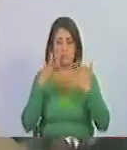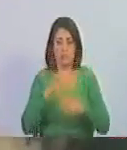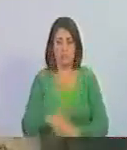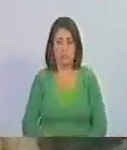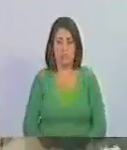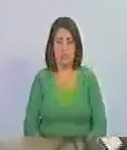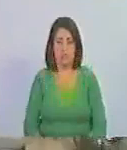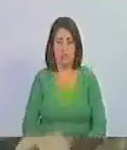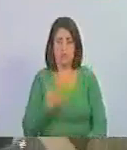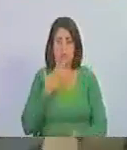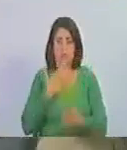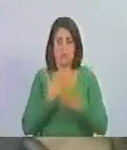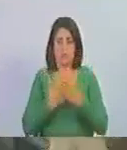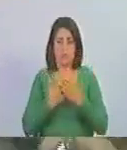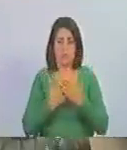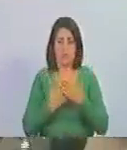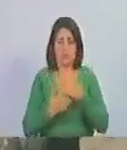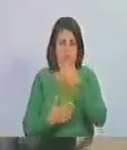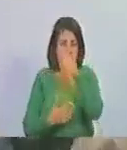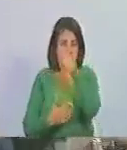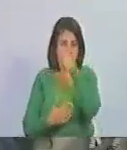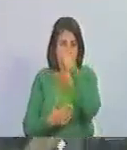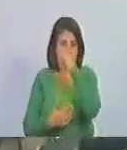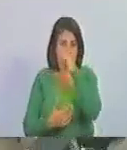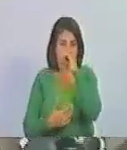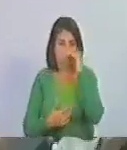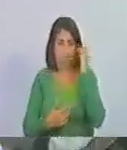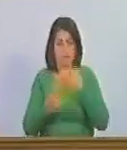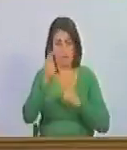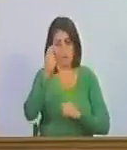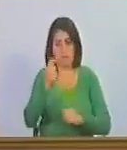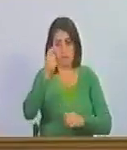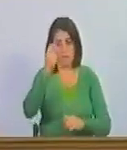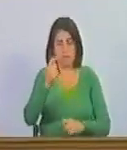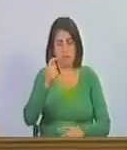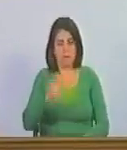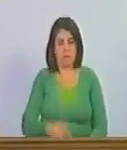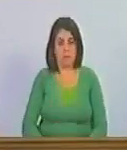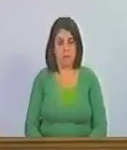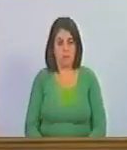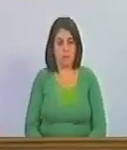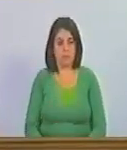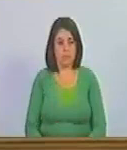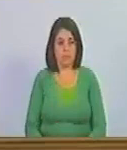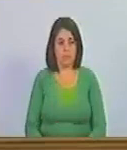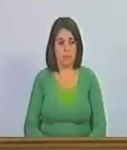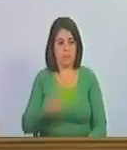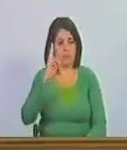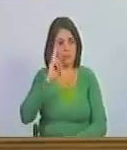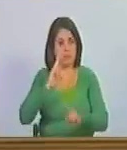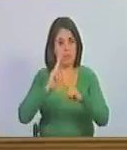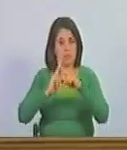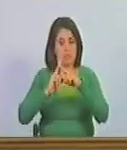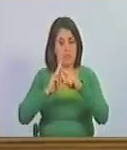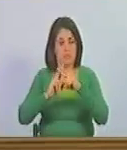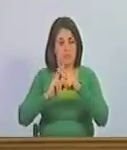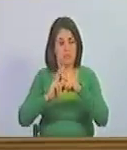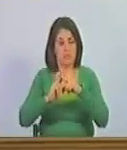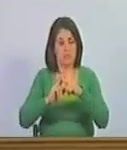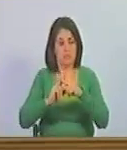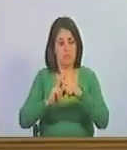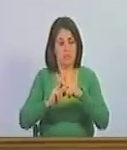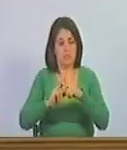Muchas gracias querido diputado y honor al